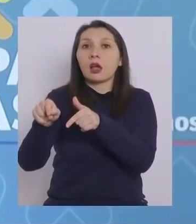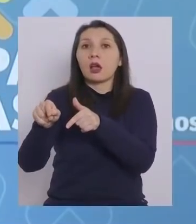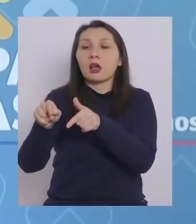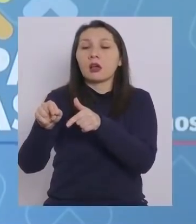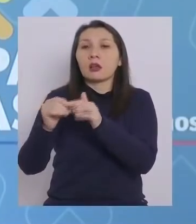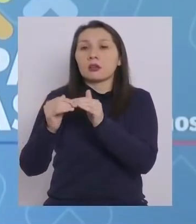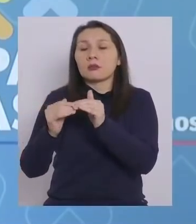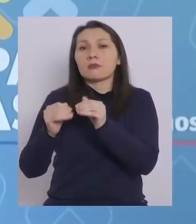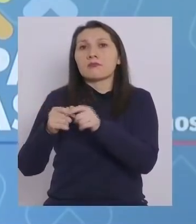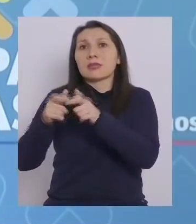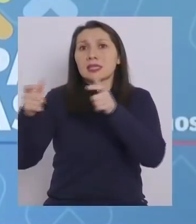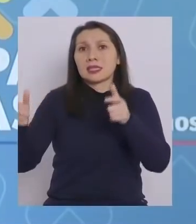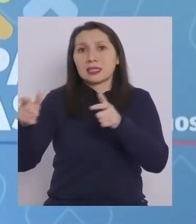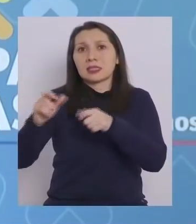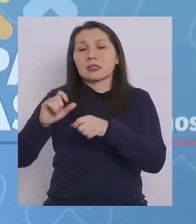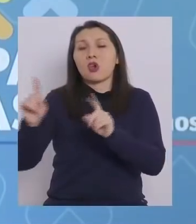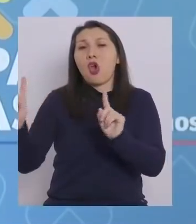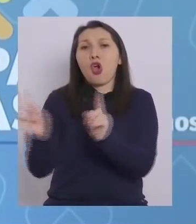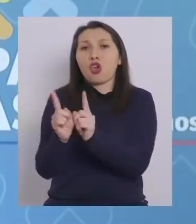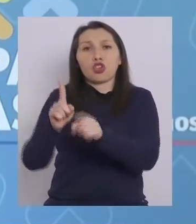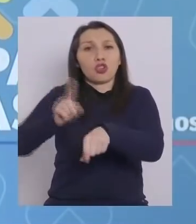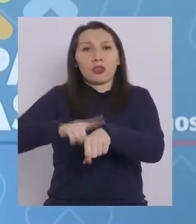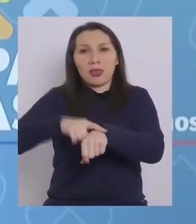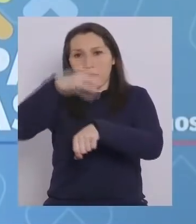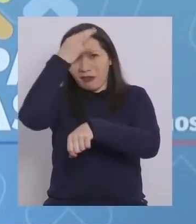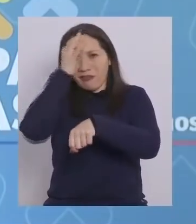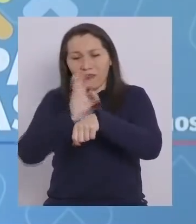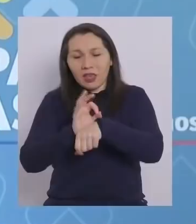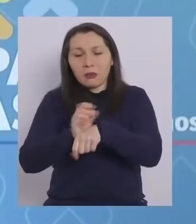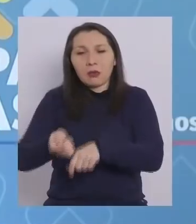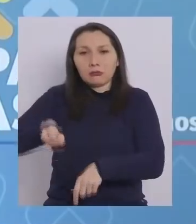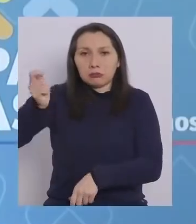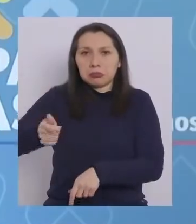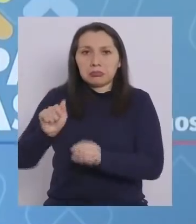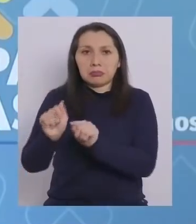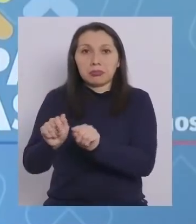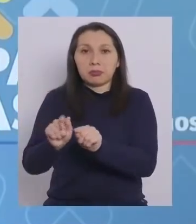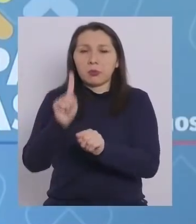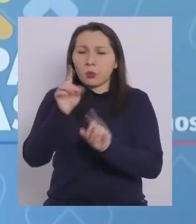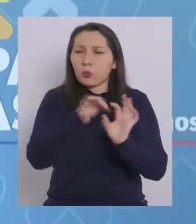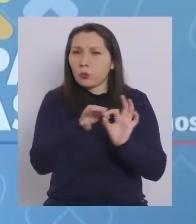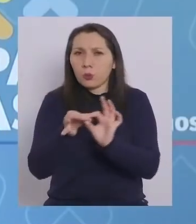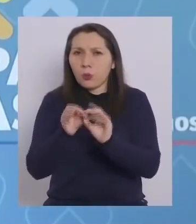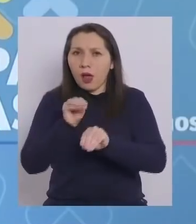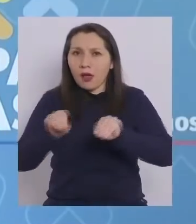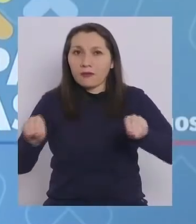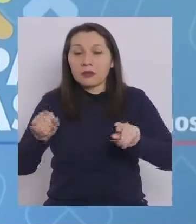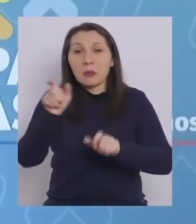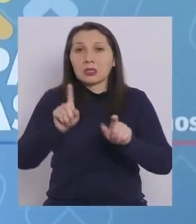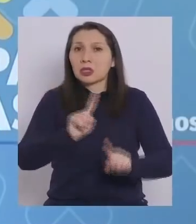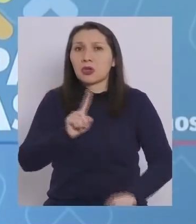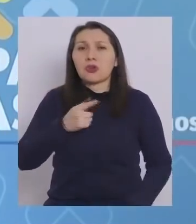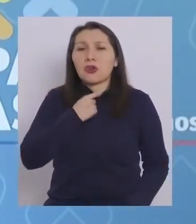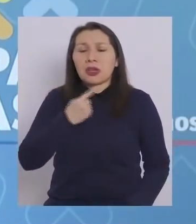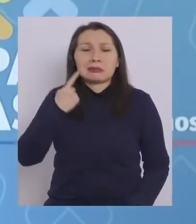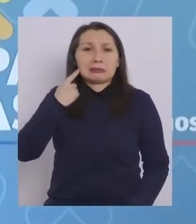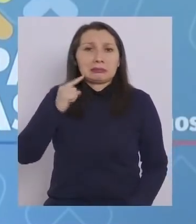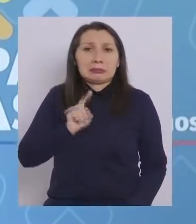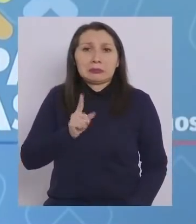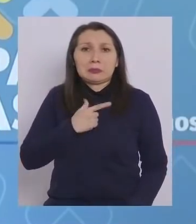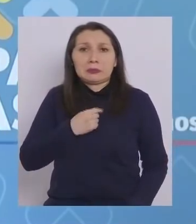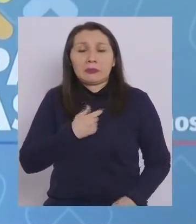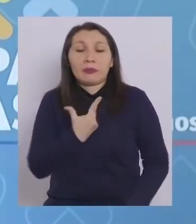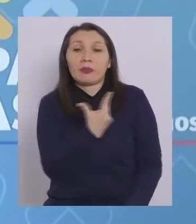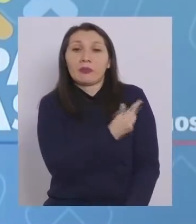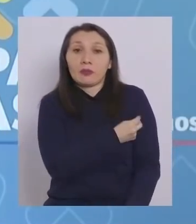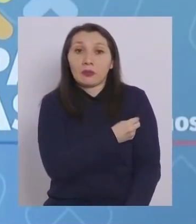alta, pero corta en el tiempo. Y un mensaje más para aquellos que no se quieren vacunar o no se han vacunado.